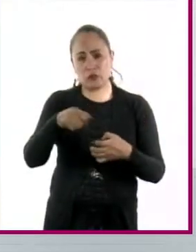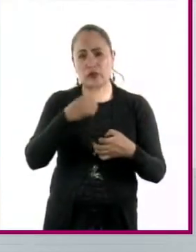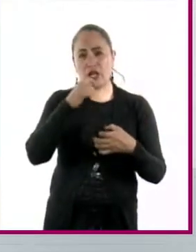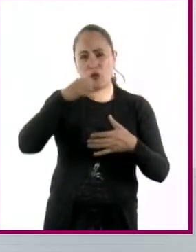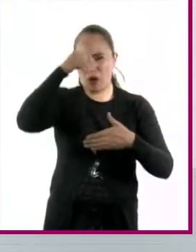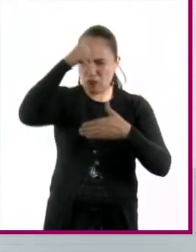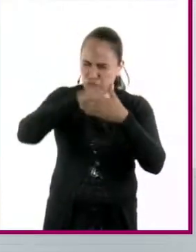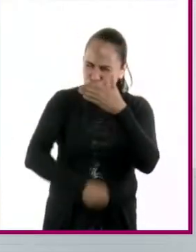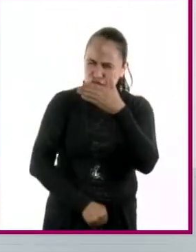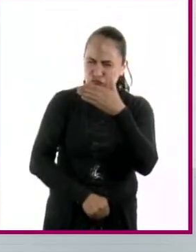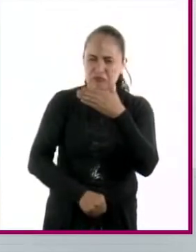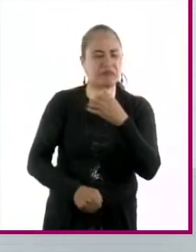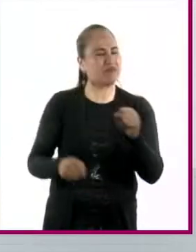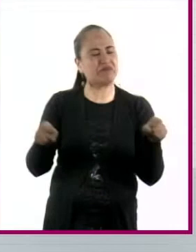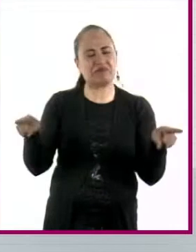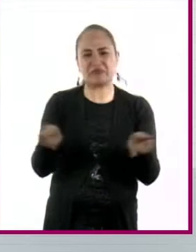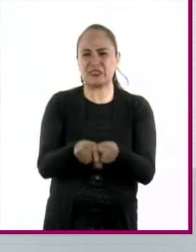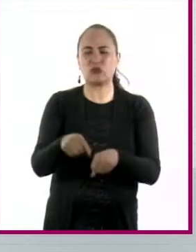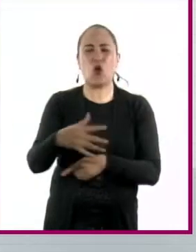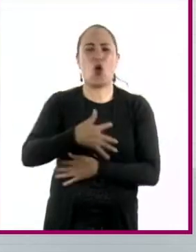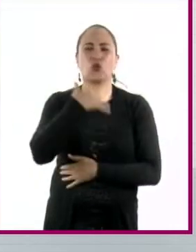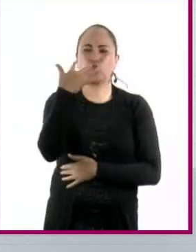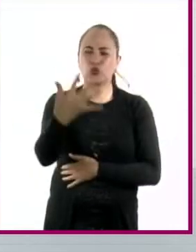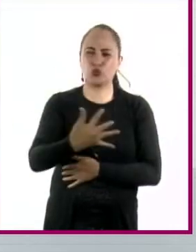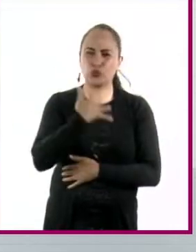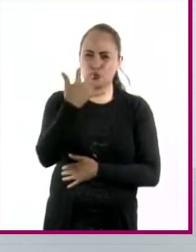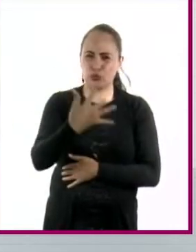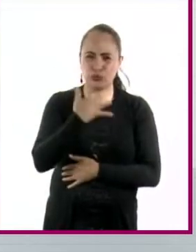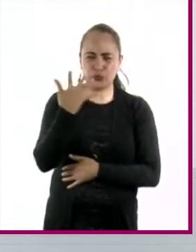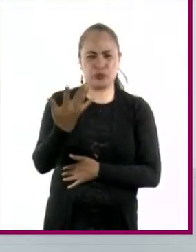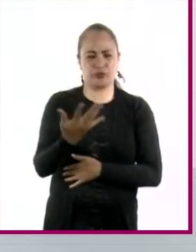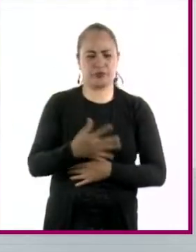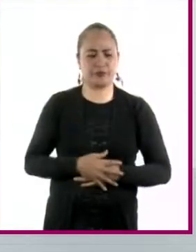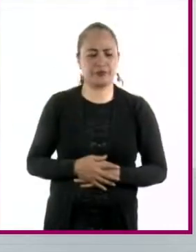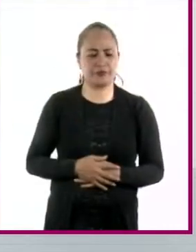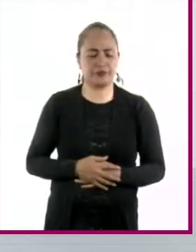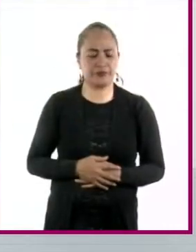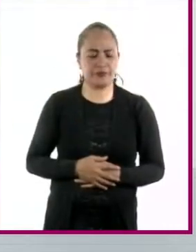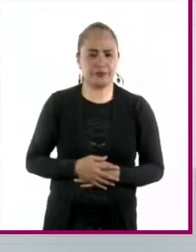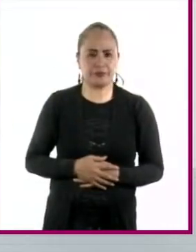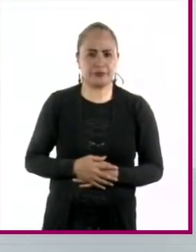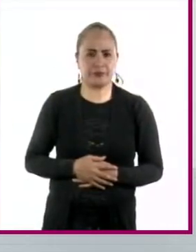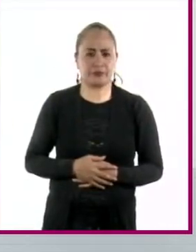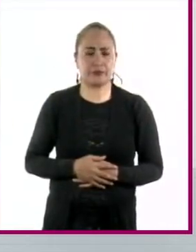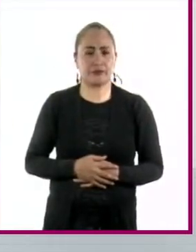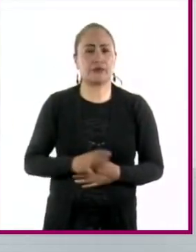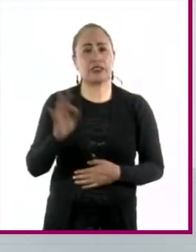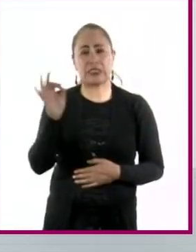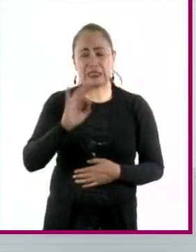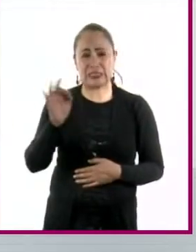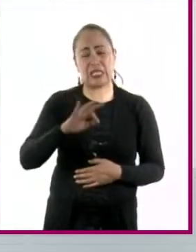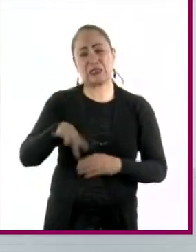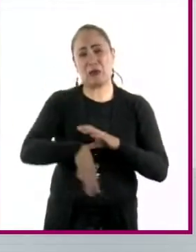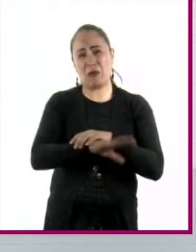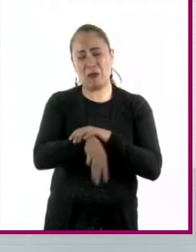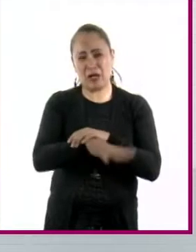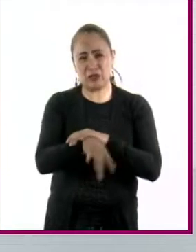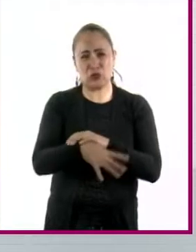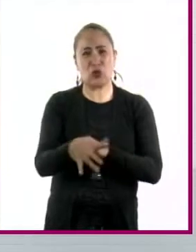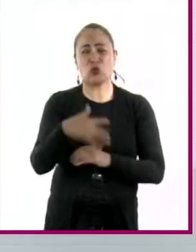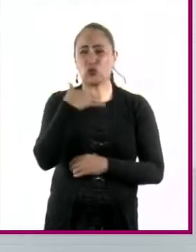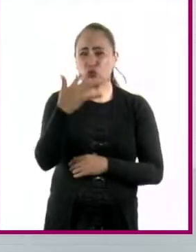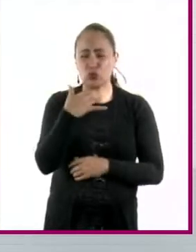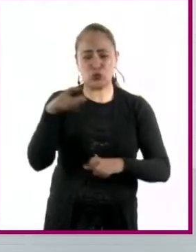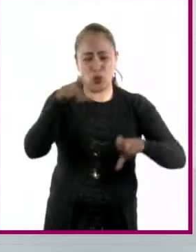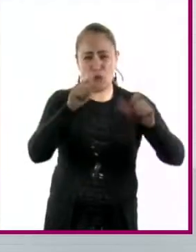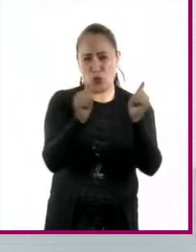agua profunda. Y eso es también una forma de contaminación. Por supuesto, si tienes basura radiactiva, pues la contaminación es mucho